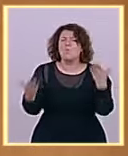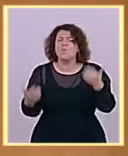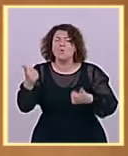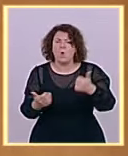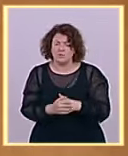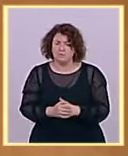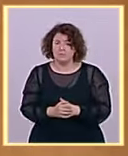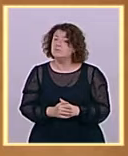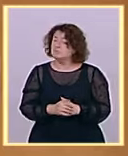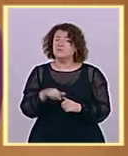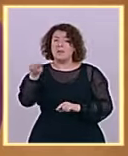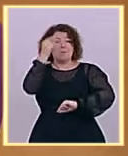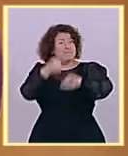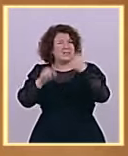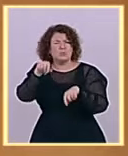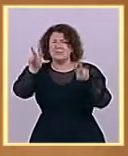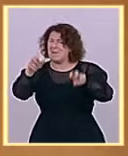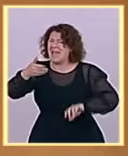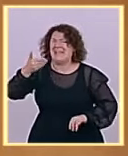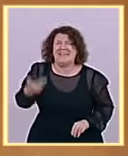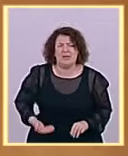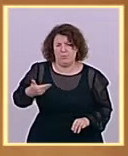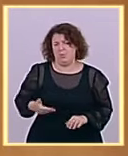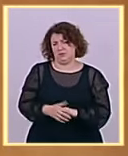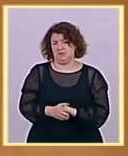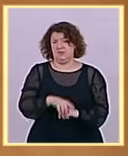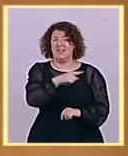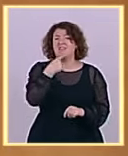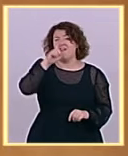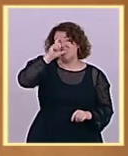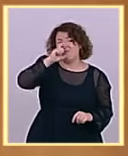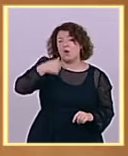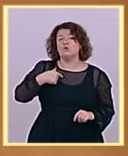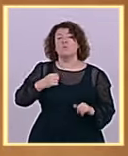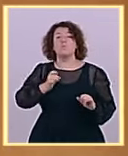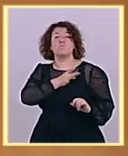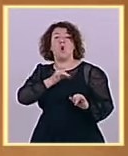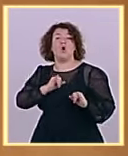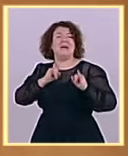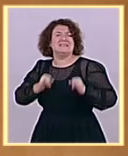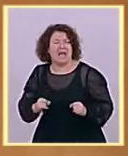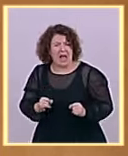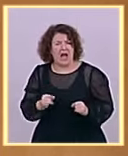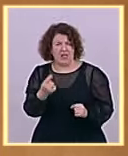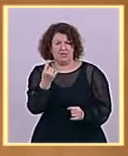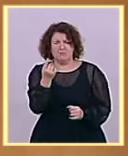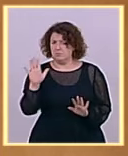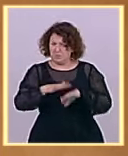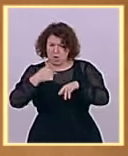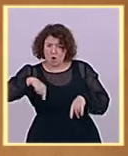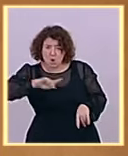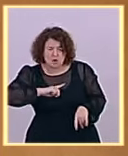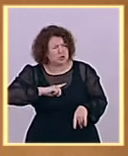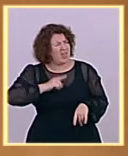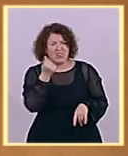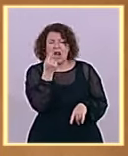dinero a usted le importará cuando llegue a la Moncloa. No, a nosotros nos importa el dinero siempre, cuando estamos en la Moncloa y también en la oposición, señoría.